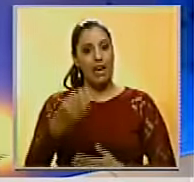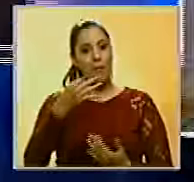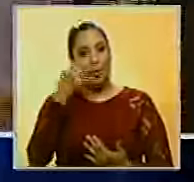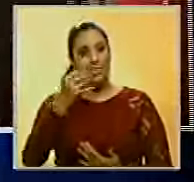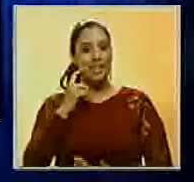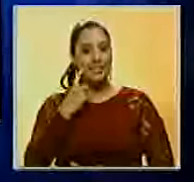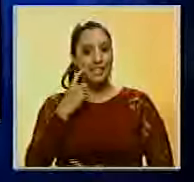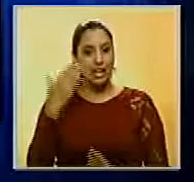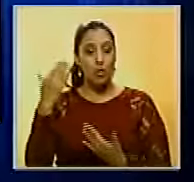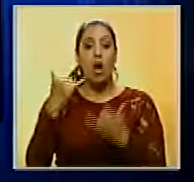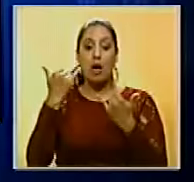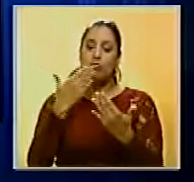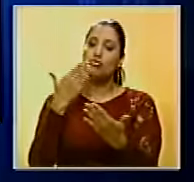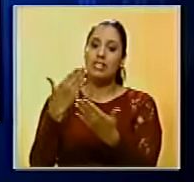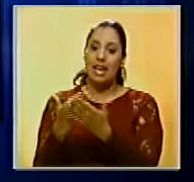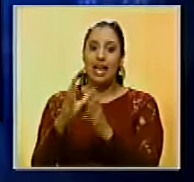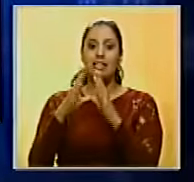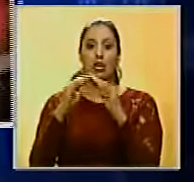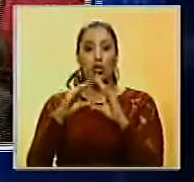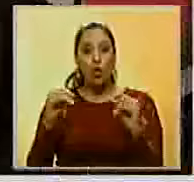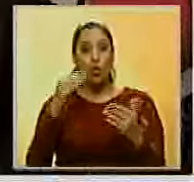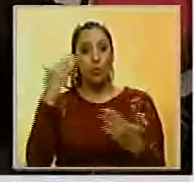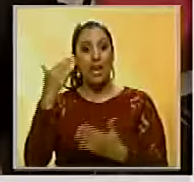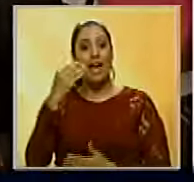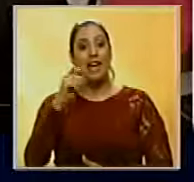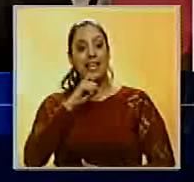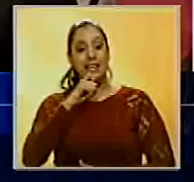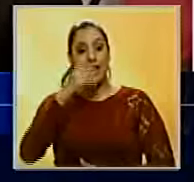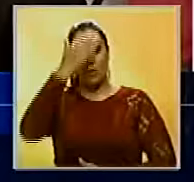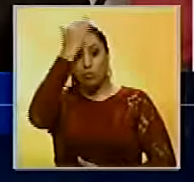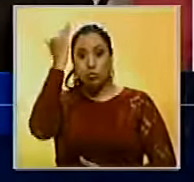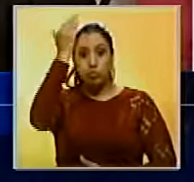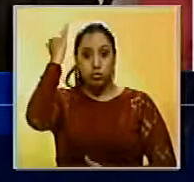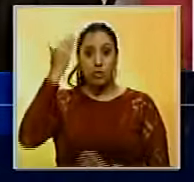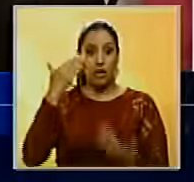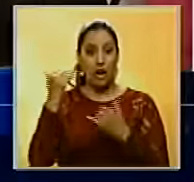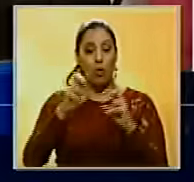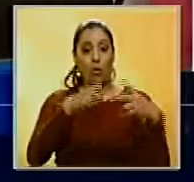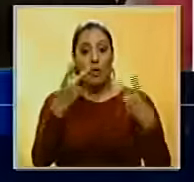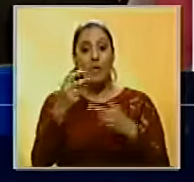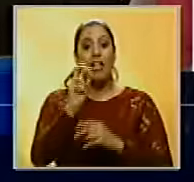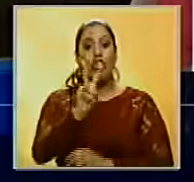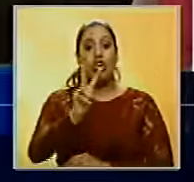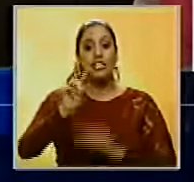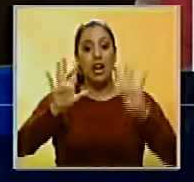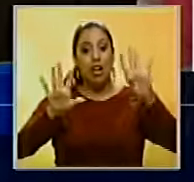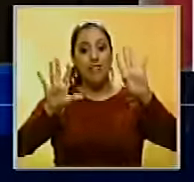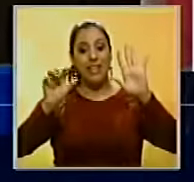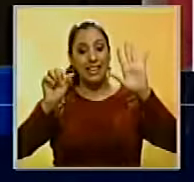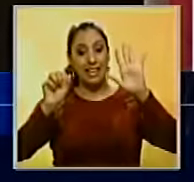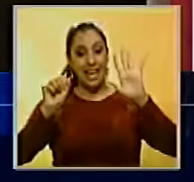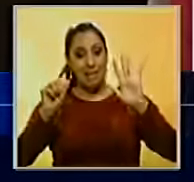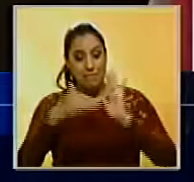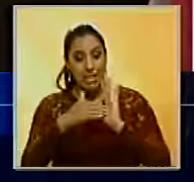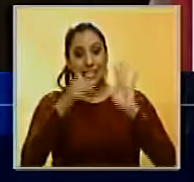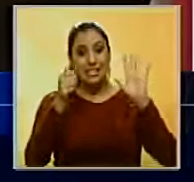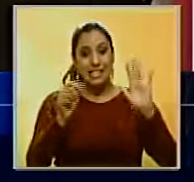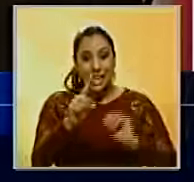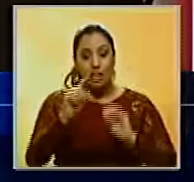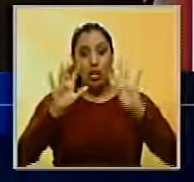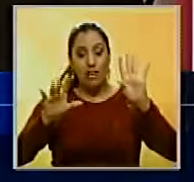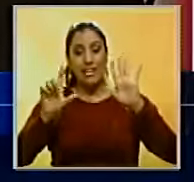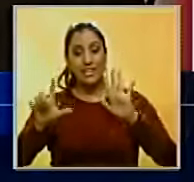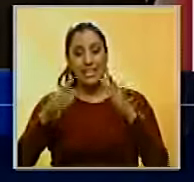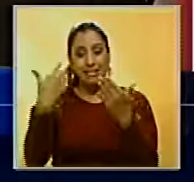Santiago, buenas tardes. Hola, muchísimas gracias, amigos. Muy buenas tardes. Carlos Ocarís acaba de informar que son 200.197 planillas certificadas